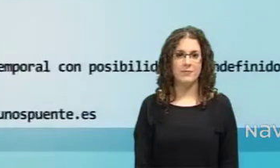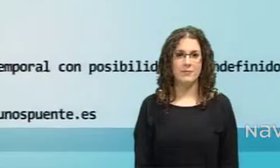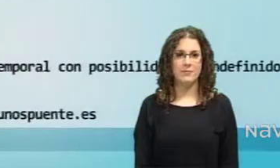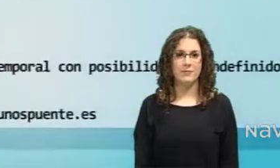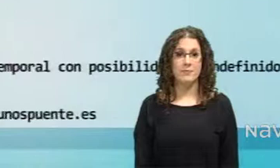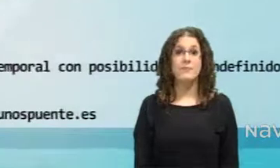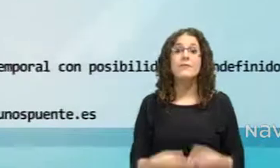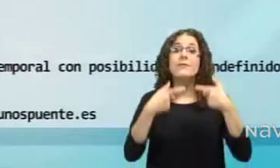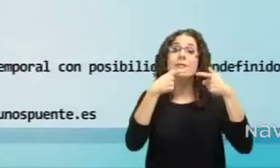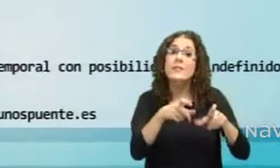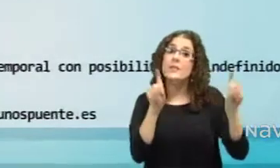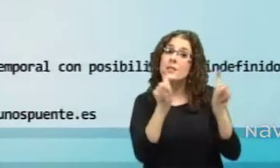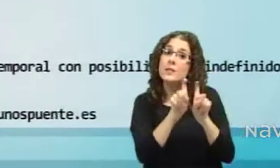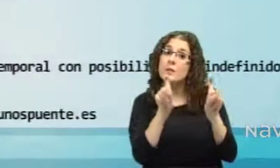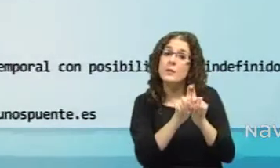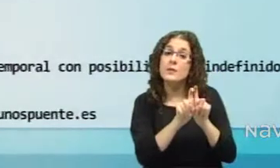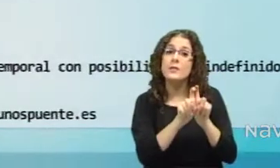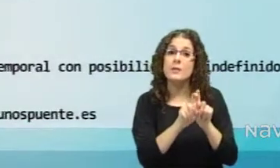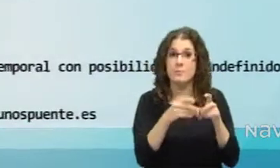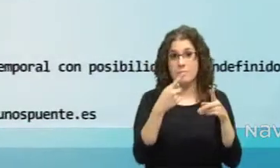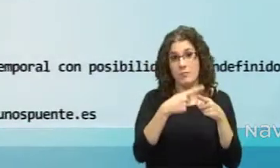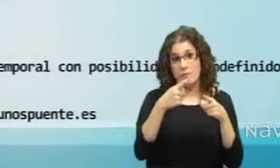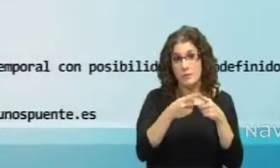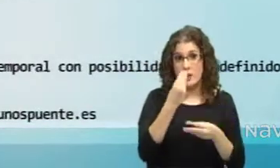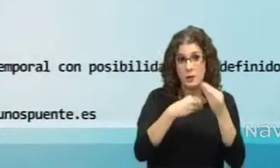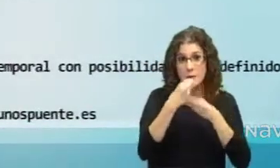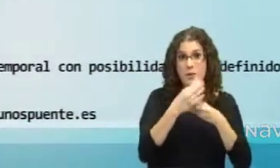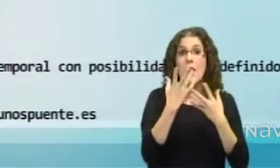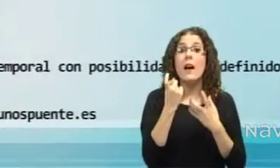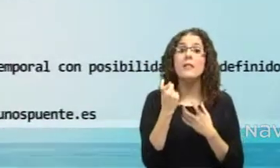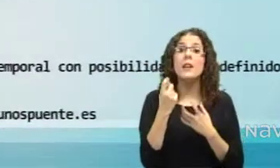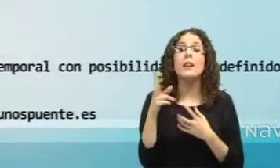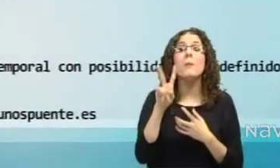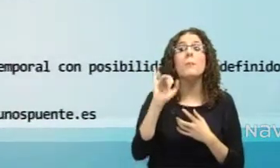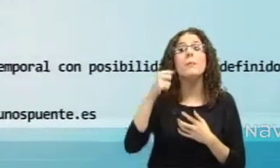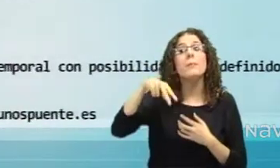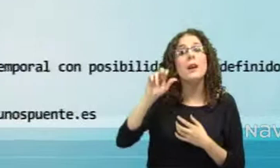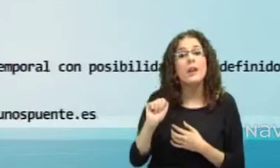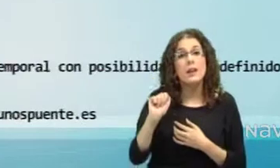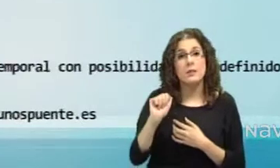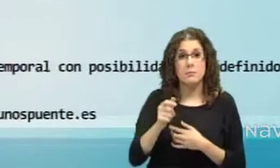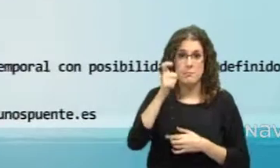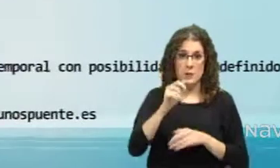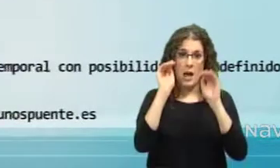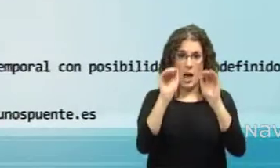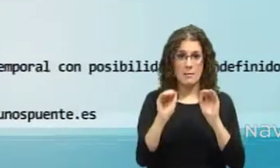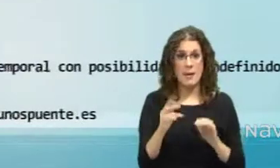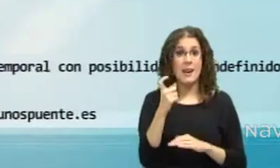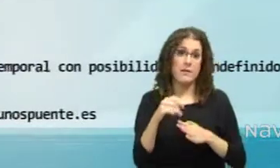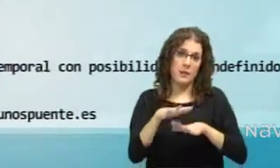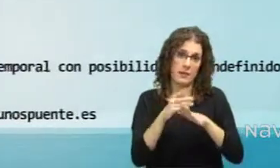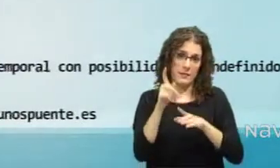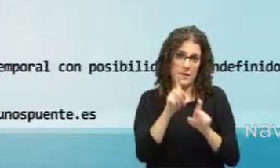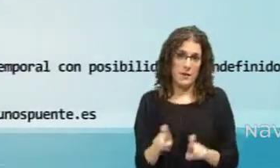El sector industrial de productos alimenticios necesita enviar a un mozo de almacén, preferiblemente con conocimientos de informática y que disponga de